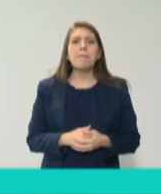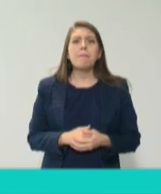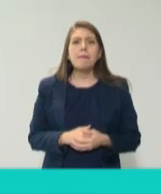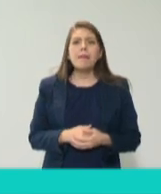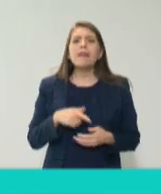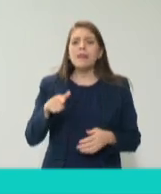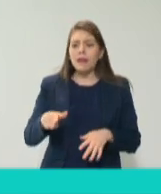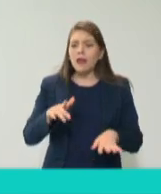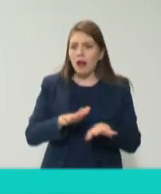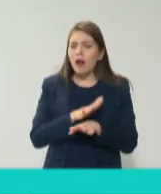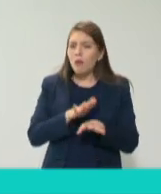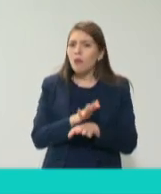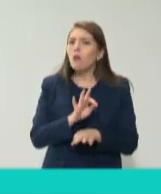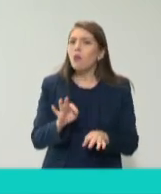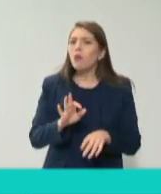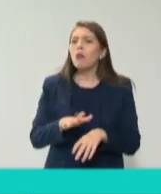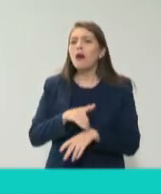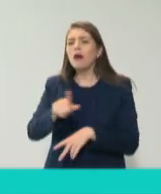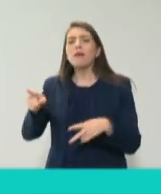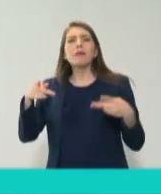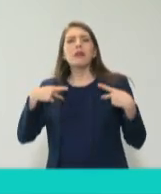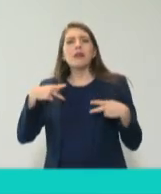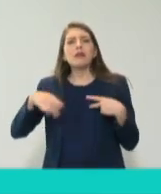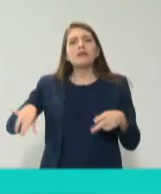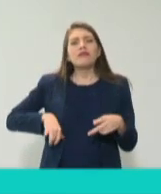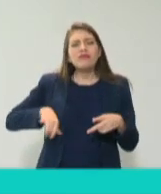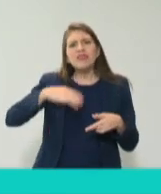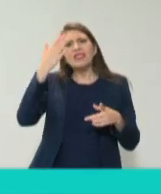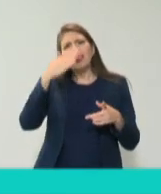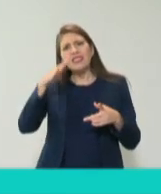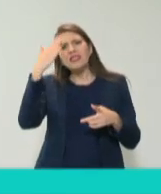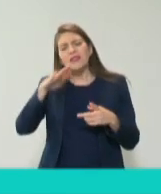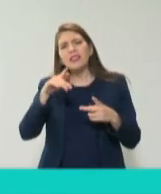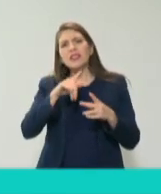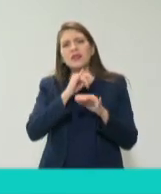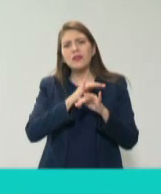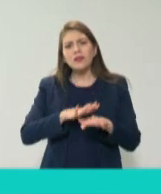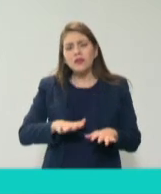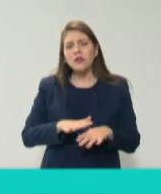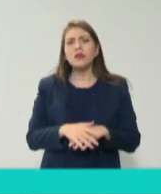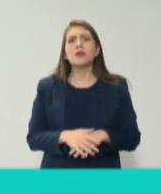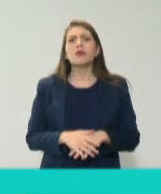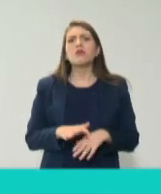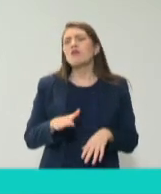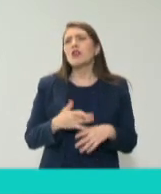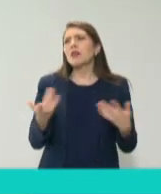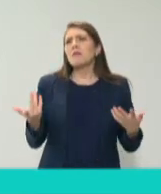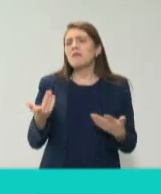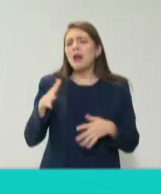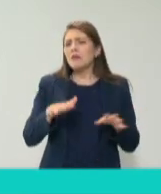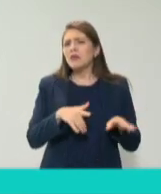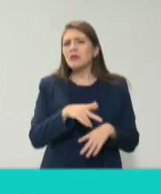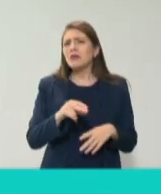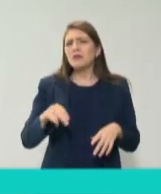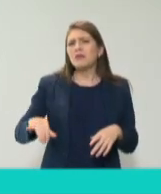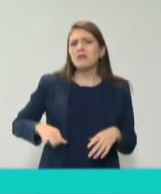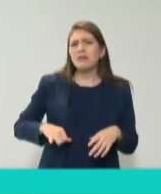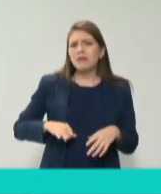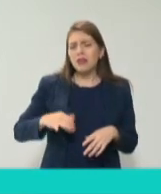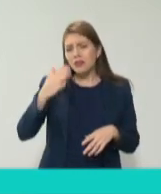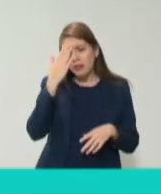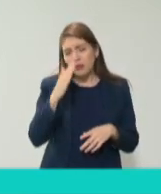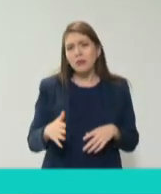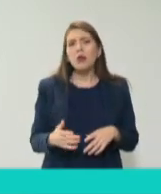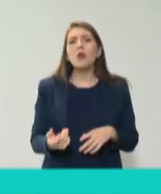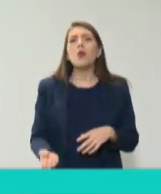con eso porque a la gente le interesaba conocer esa información porque a lo mejor no le interesa necesariamente saber cuánto le